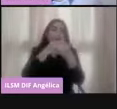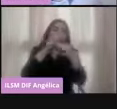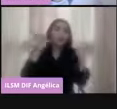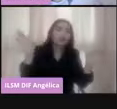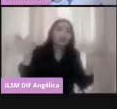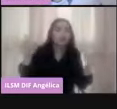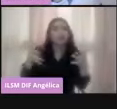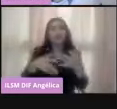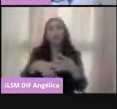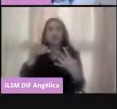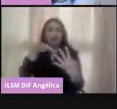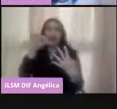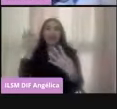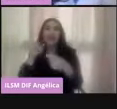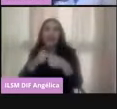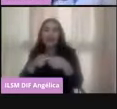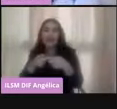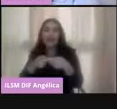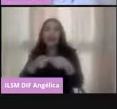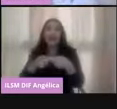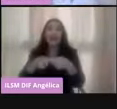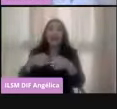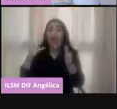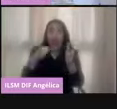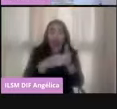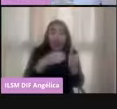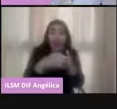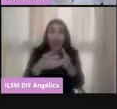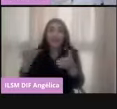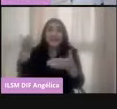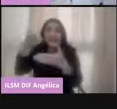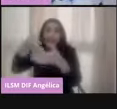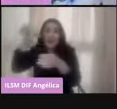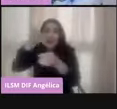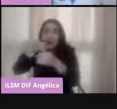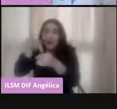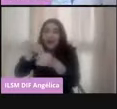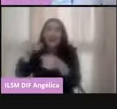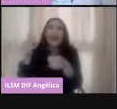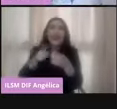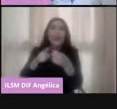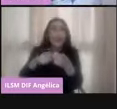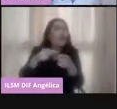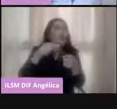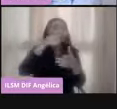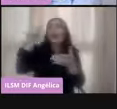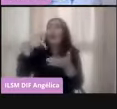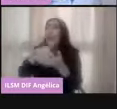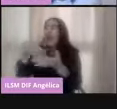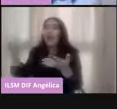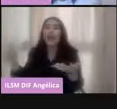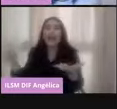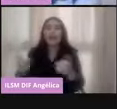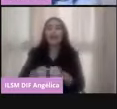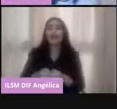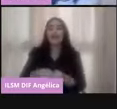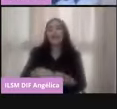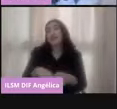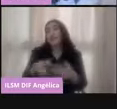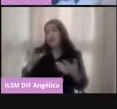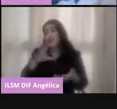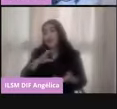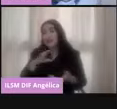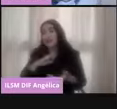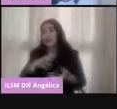dónde se van a ubicar las casillas electorales, conseguir la anuencia de las personas que gentilmente nos